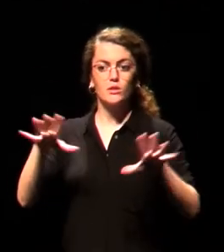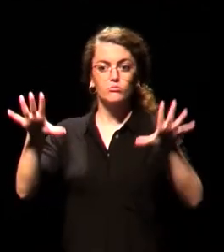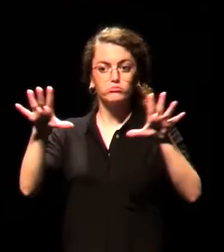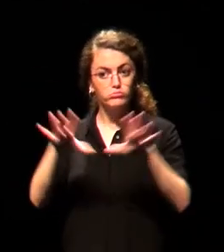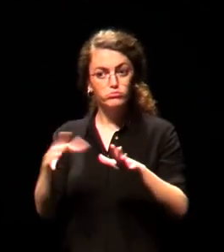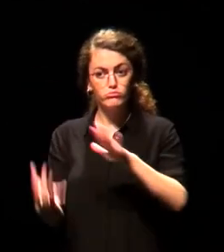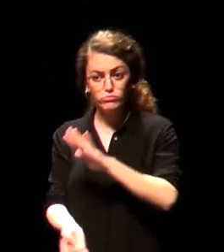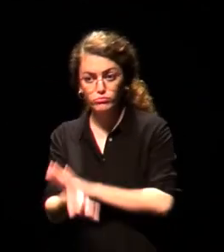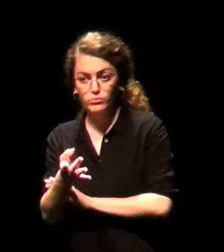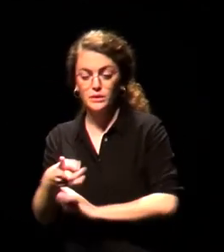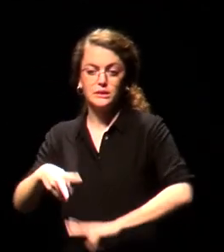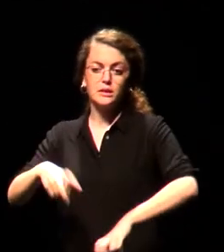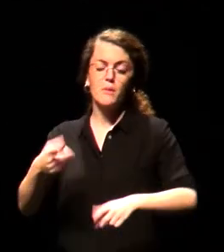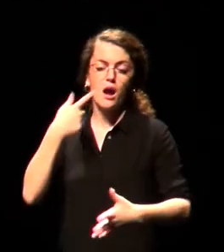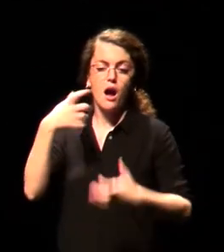artes inclusivas.